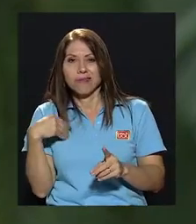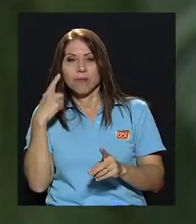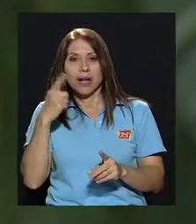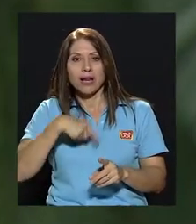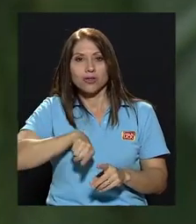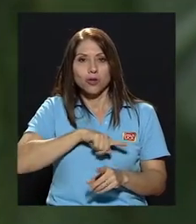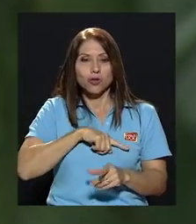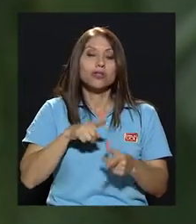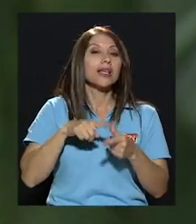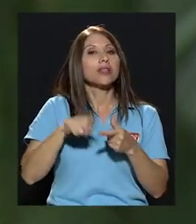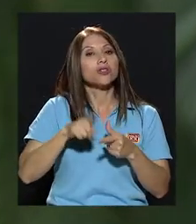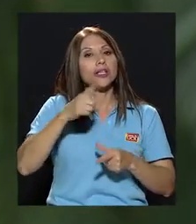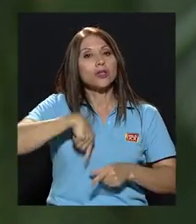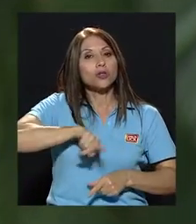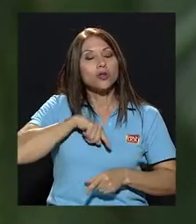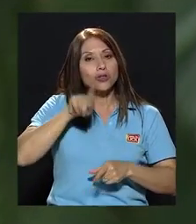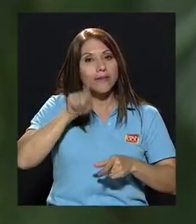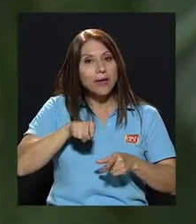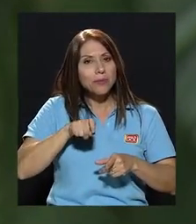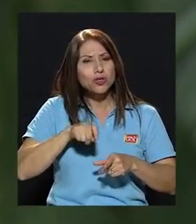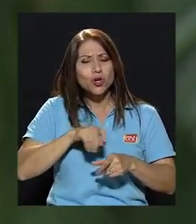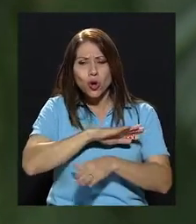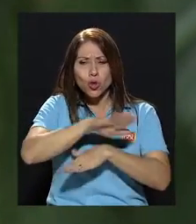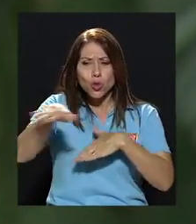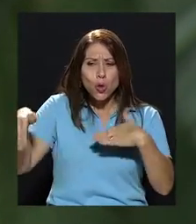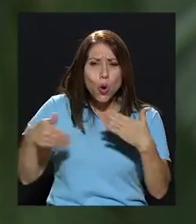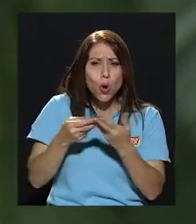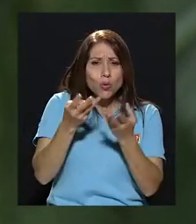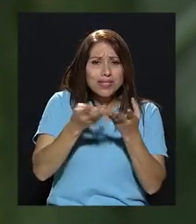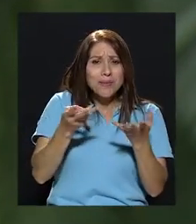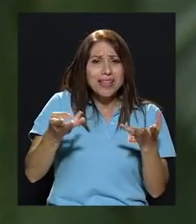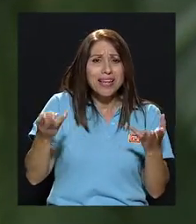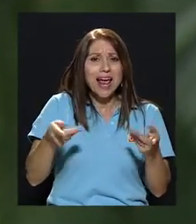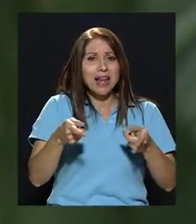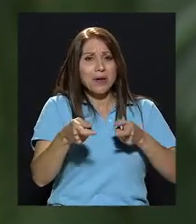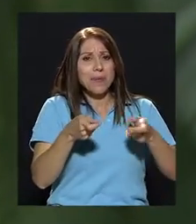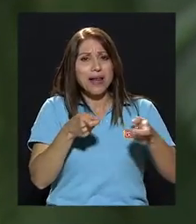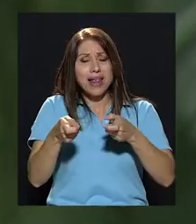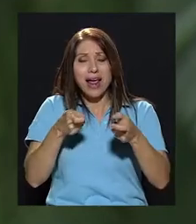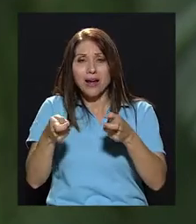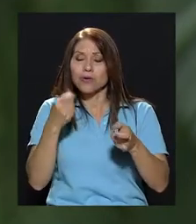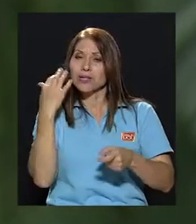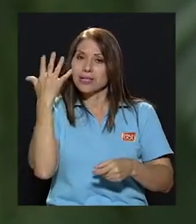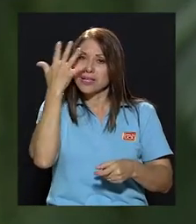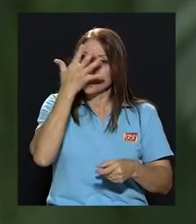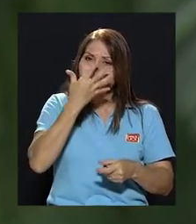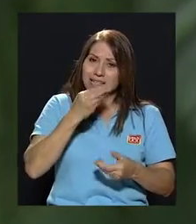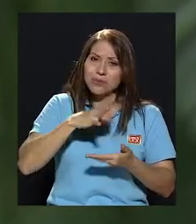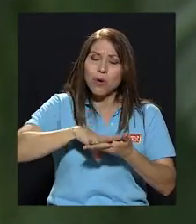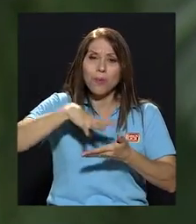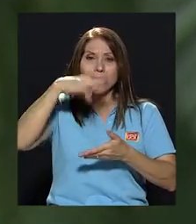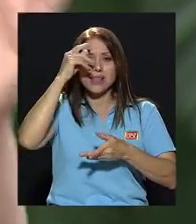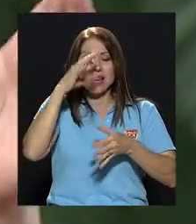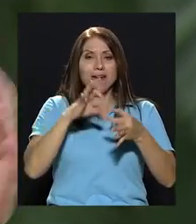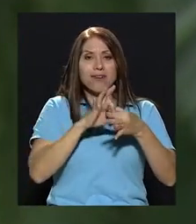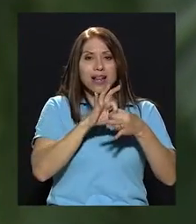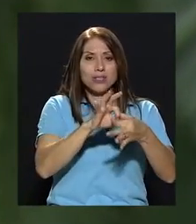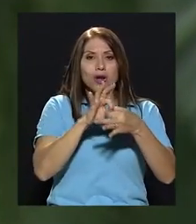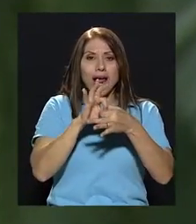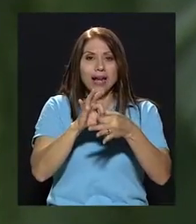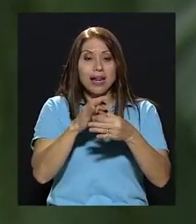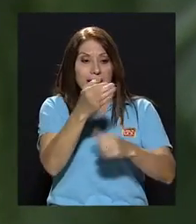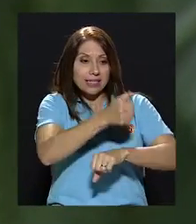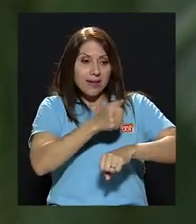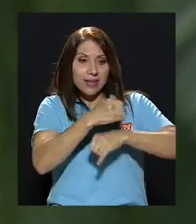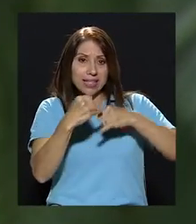y entonces tenemos que manejar todo ese material que es lindísimo aprender a relacionarlo, poner límites, decir sí